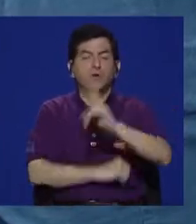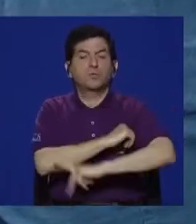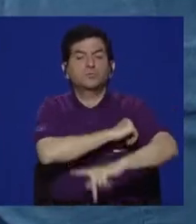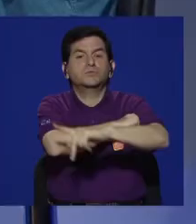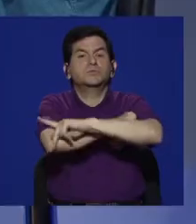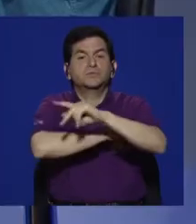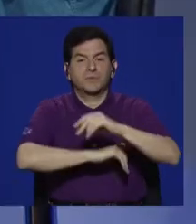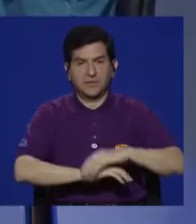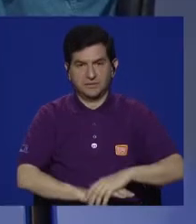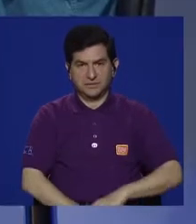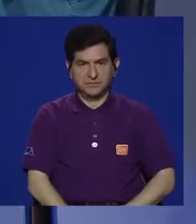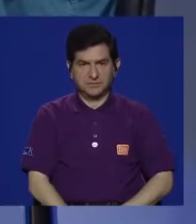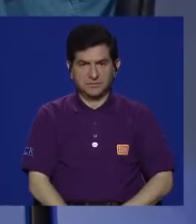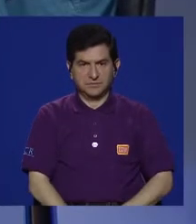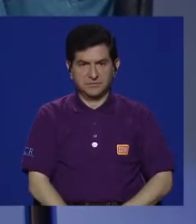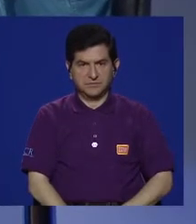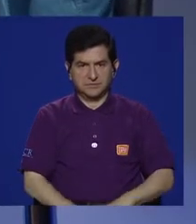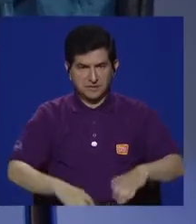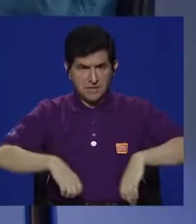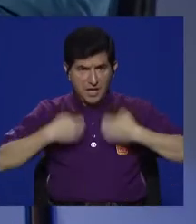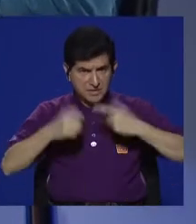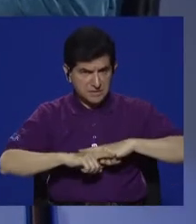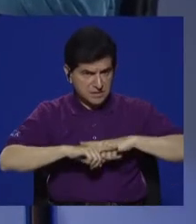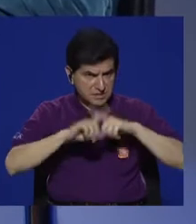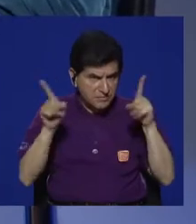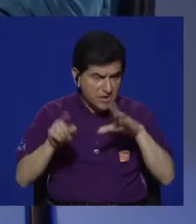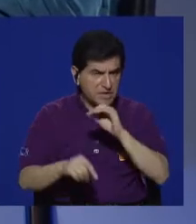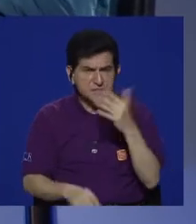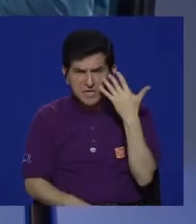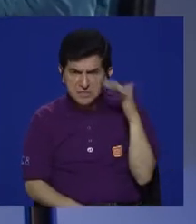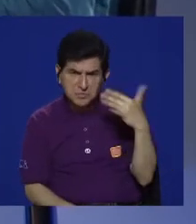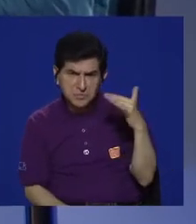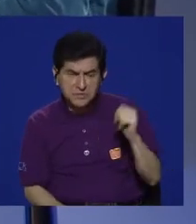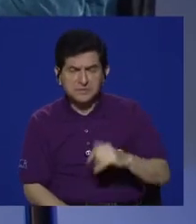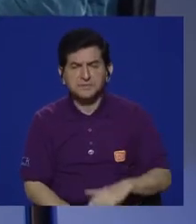país? ¿Diferencias, similitudes?